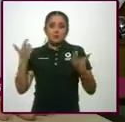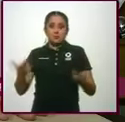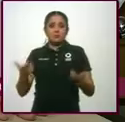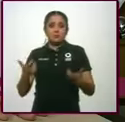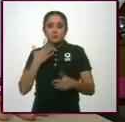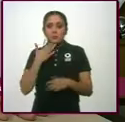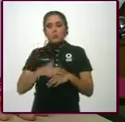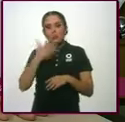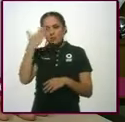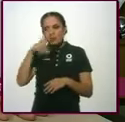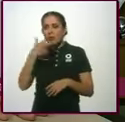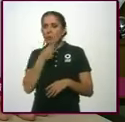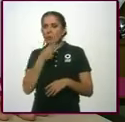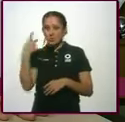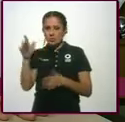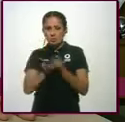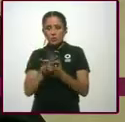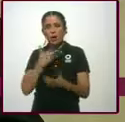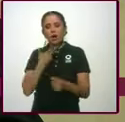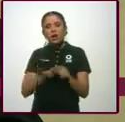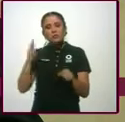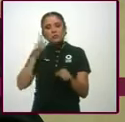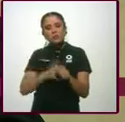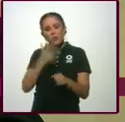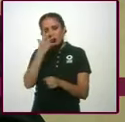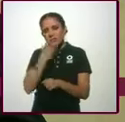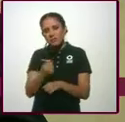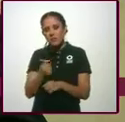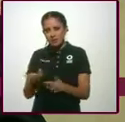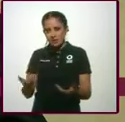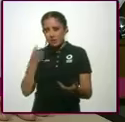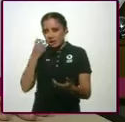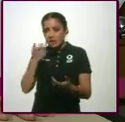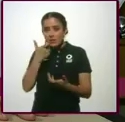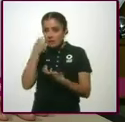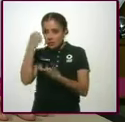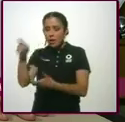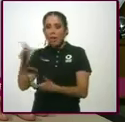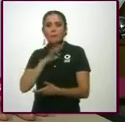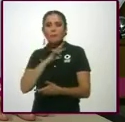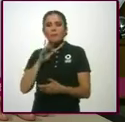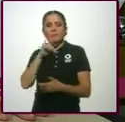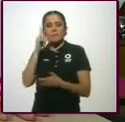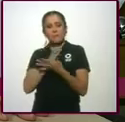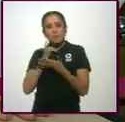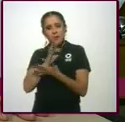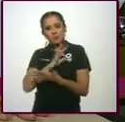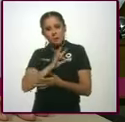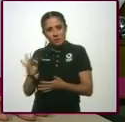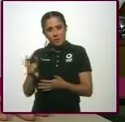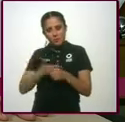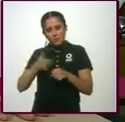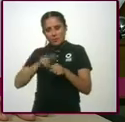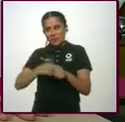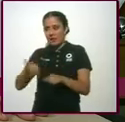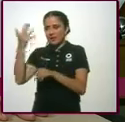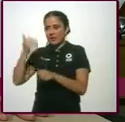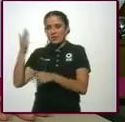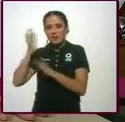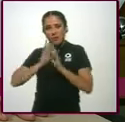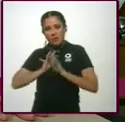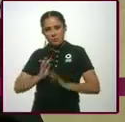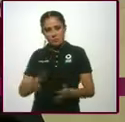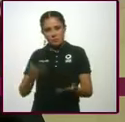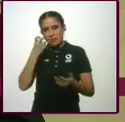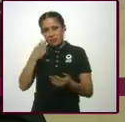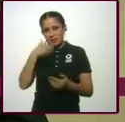que había pasado, pero eso no son historias verdaderas. Sí. Son historias de la realidad y que pronósticos y lotería apoyan a